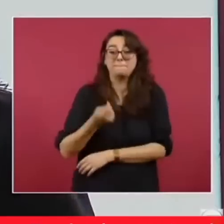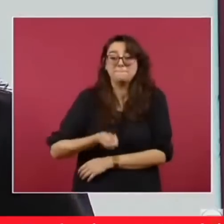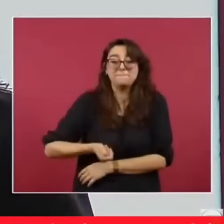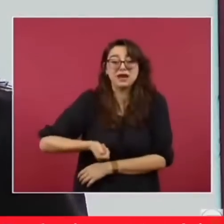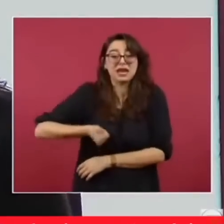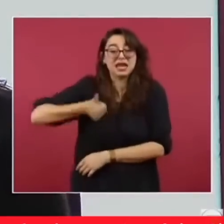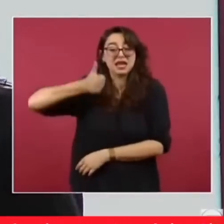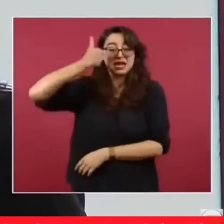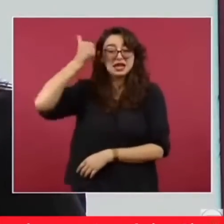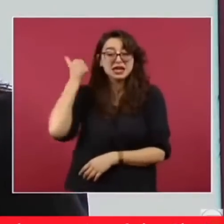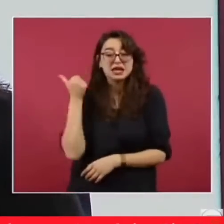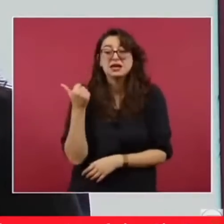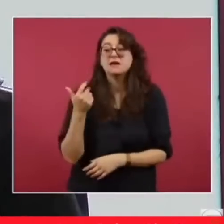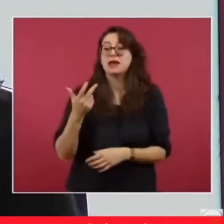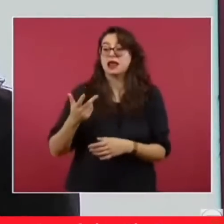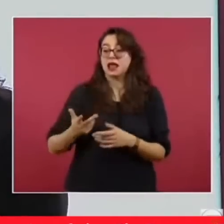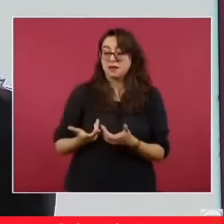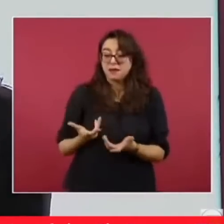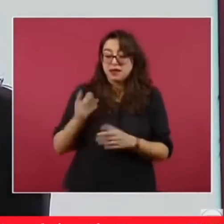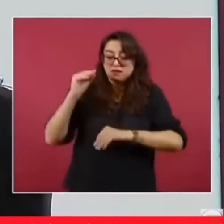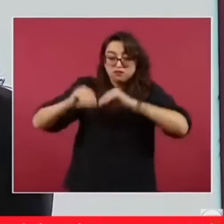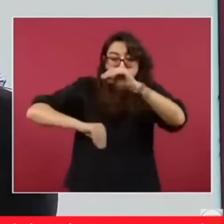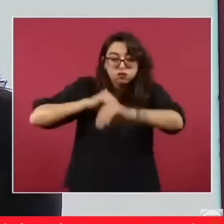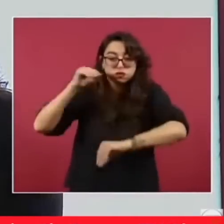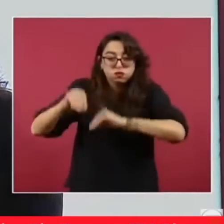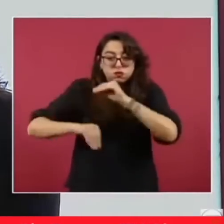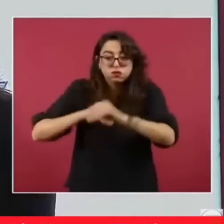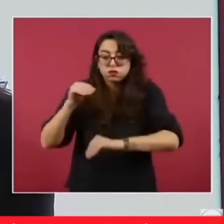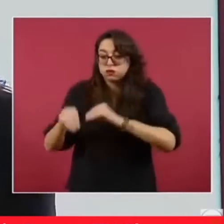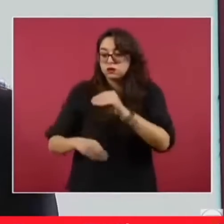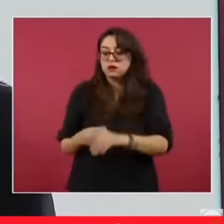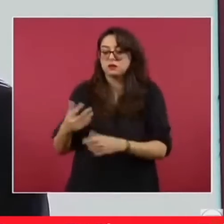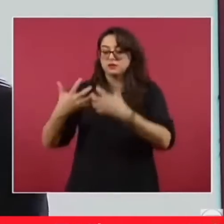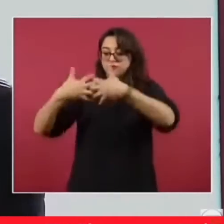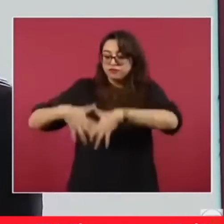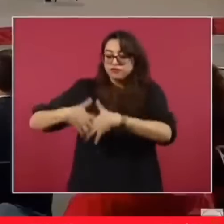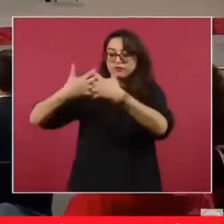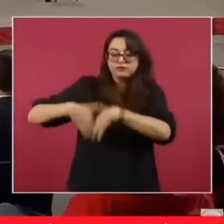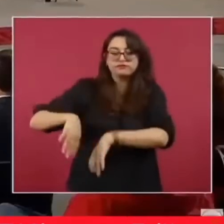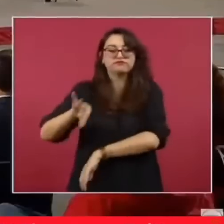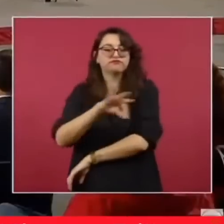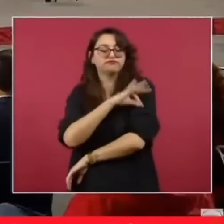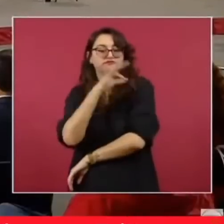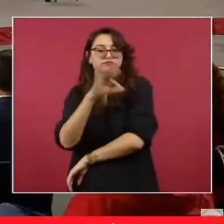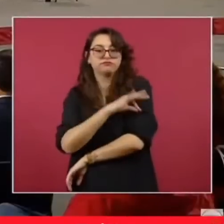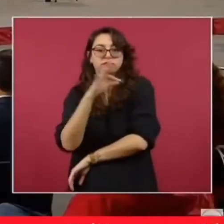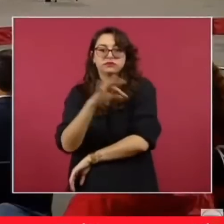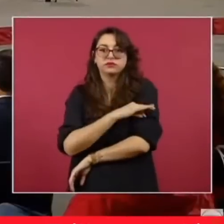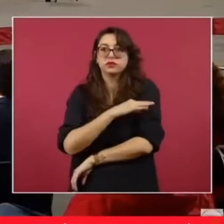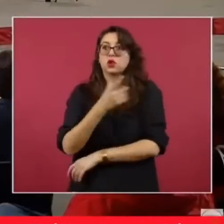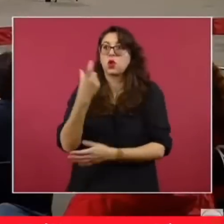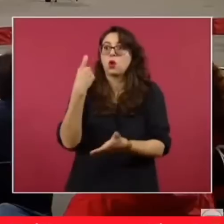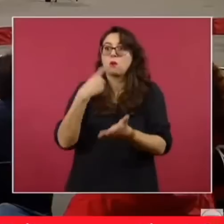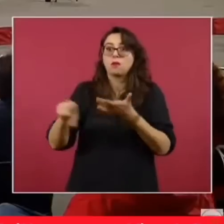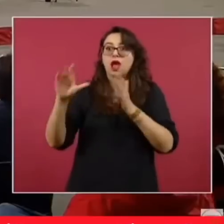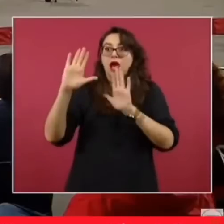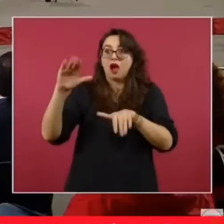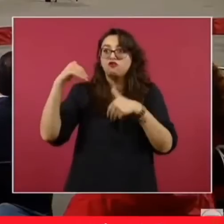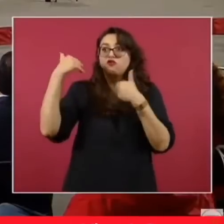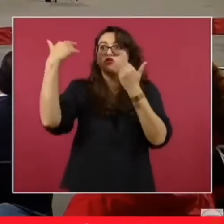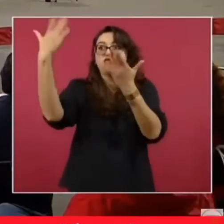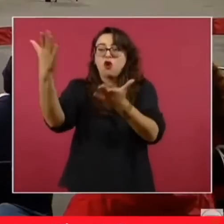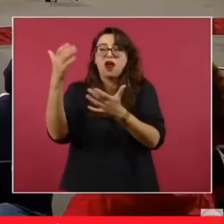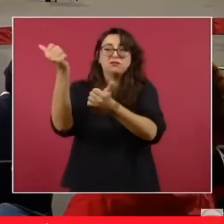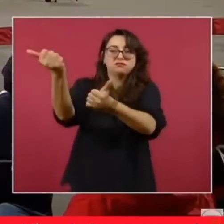la población para no depender del exterior. Y bueno, sabemos que por eso están tan enojados e inventan